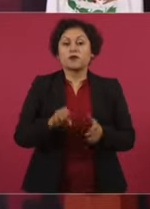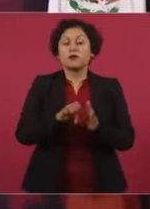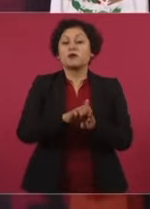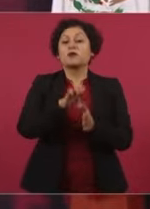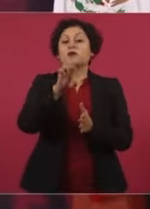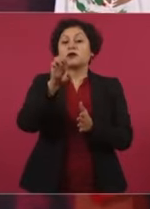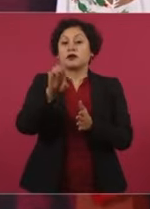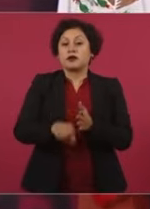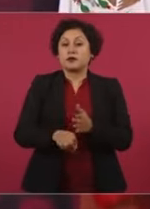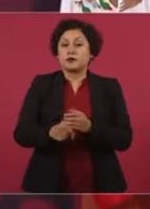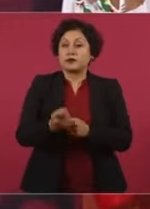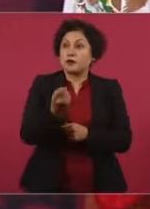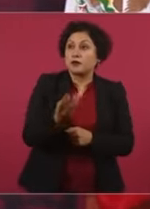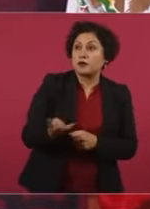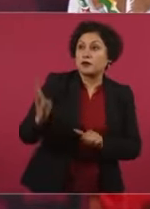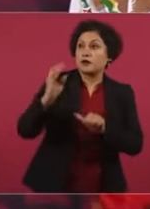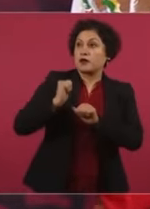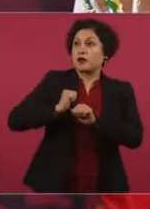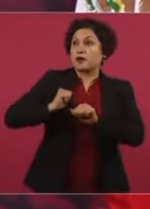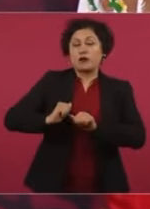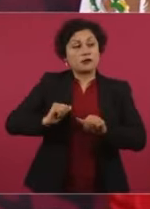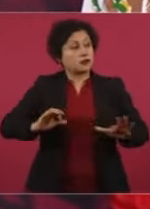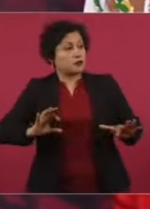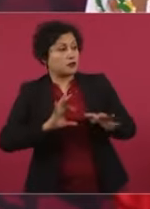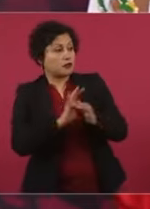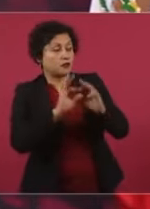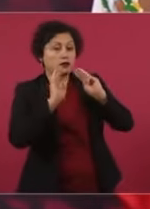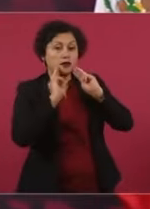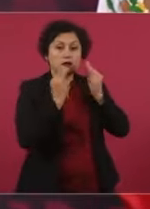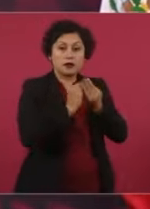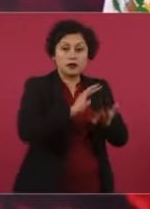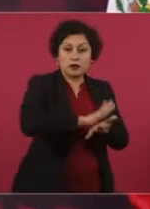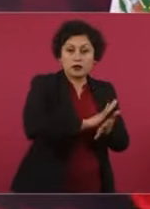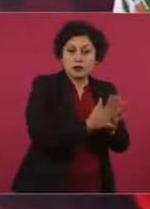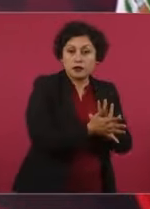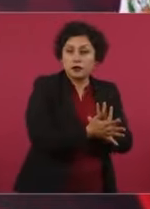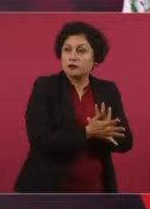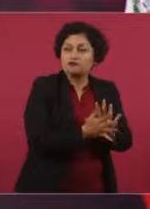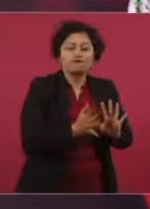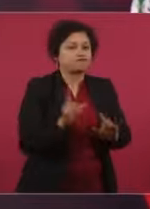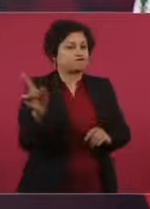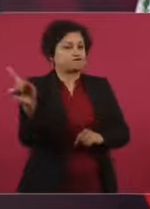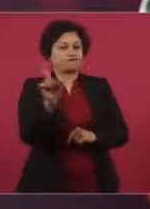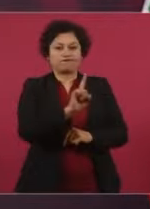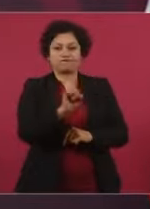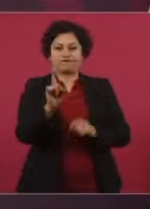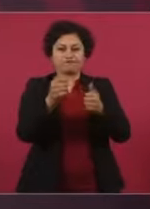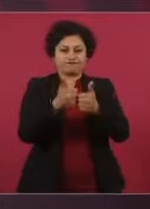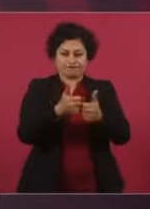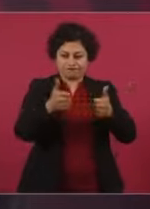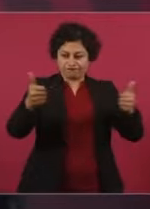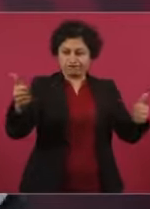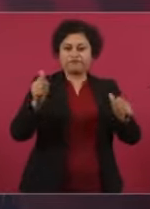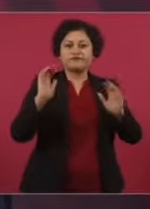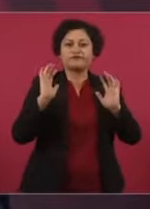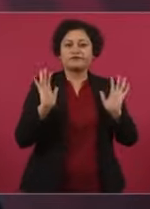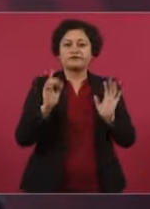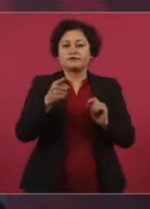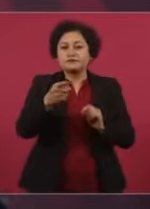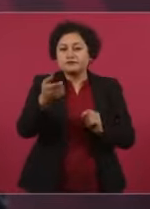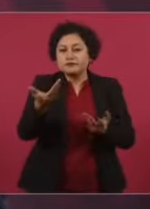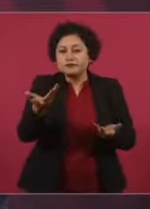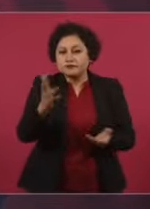autoridad con la delincuencia como era antes. Imagínense, con García Luna,